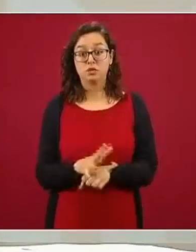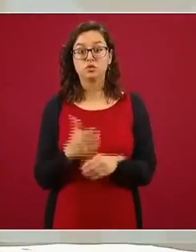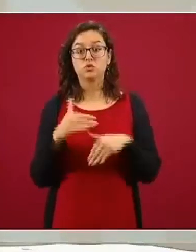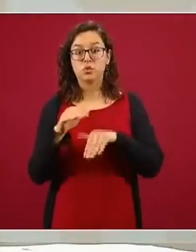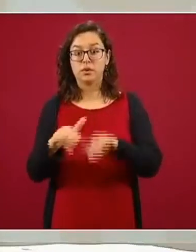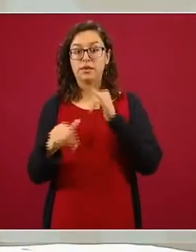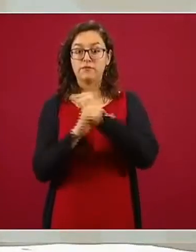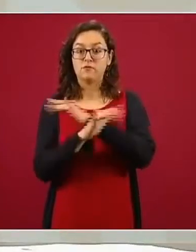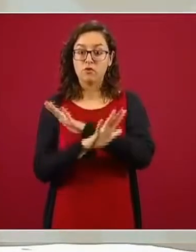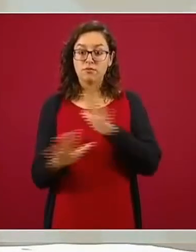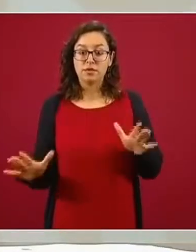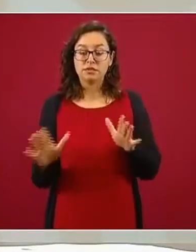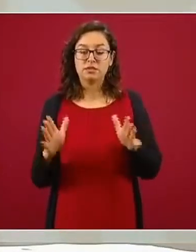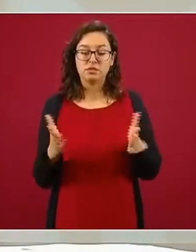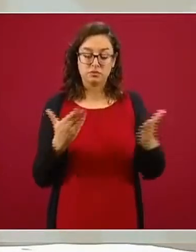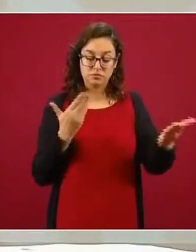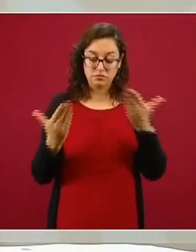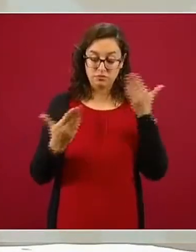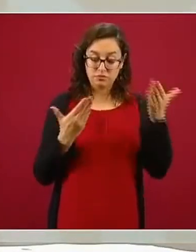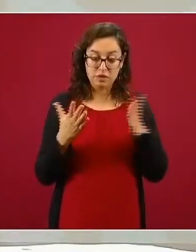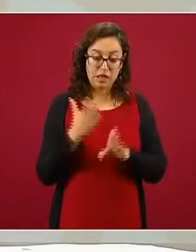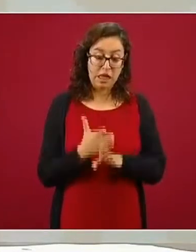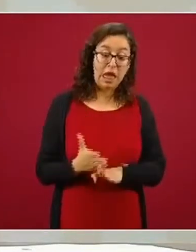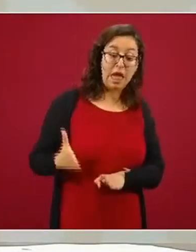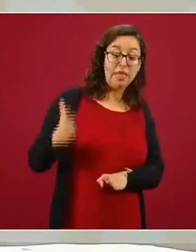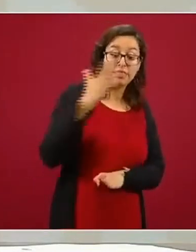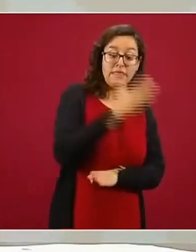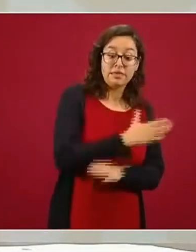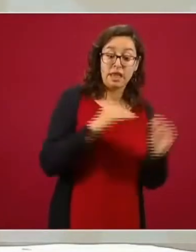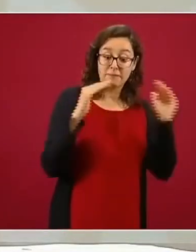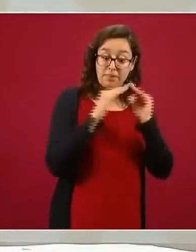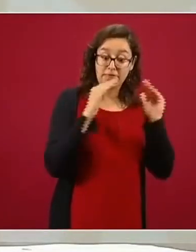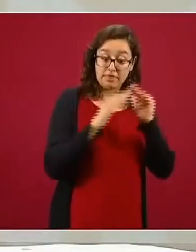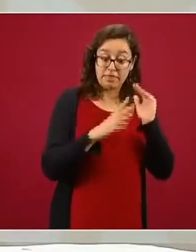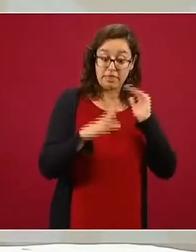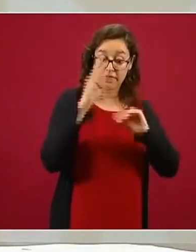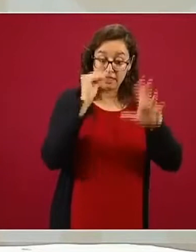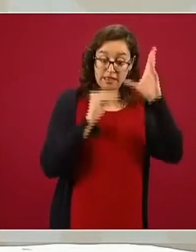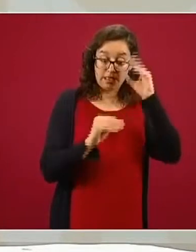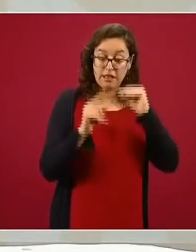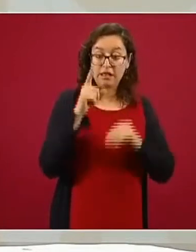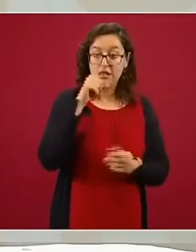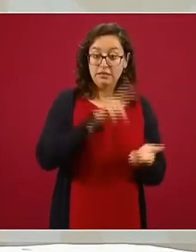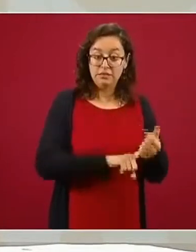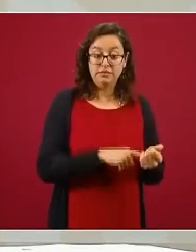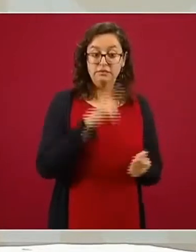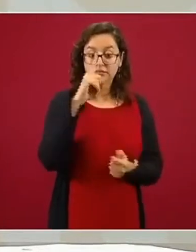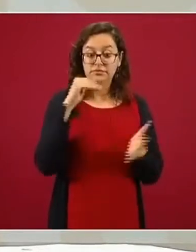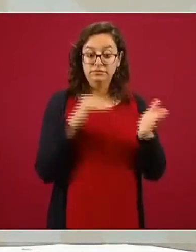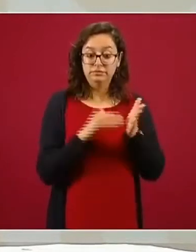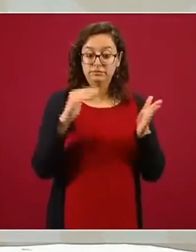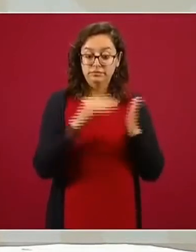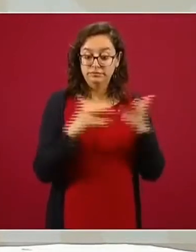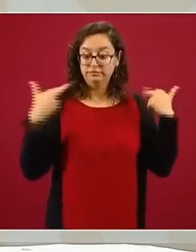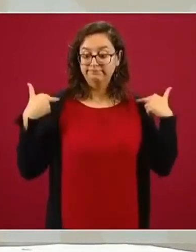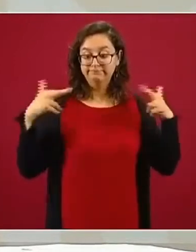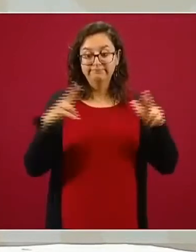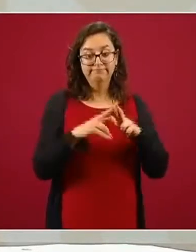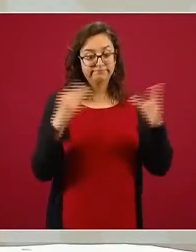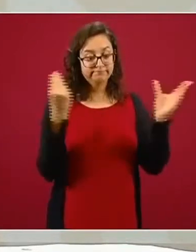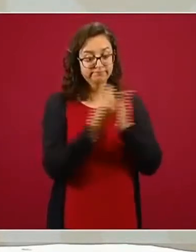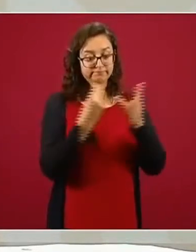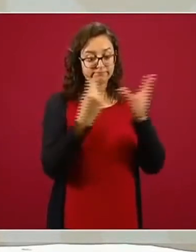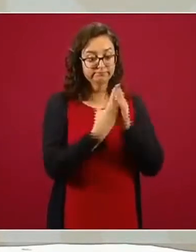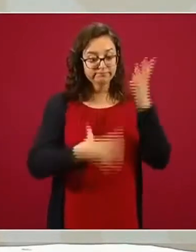Estamos hablando de un programa en donde un millón de maestros se capacitó, estamos